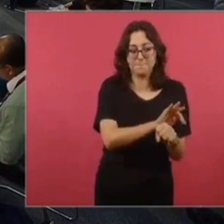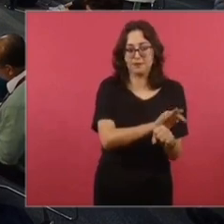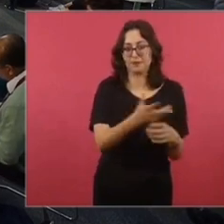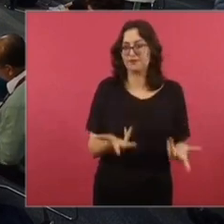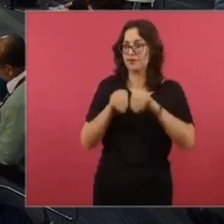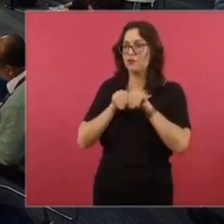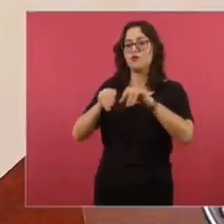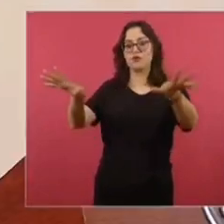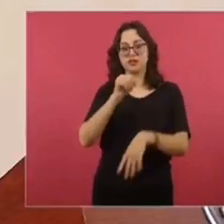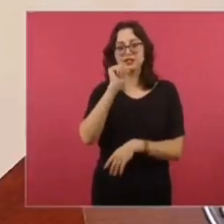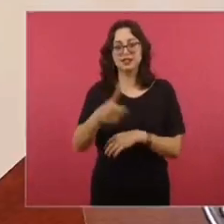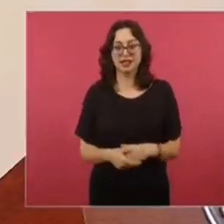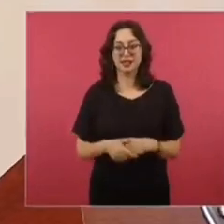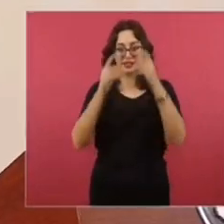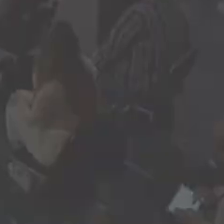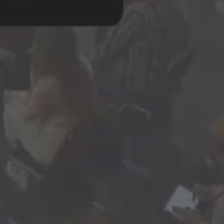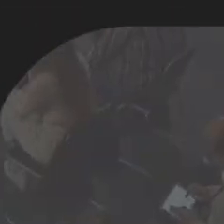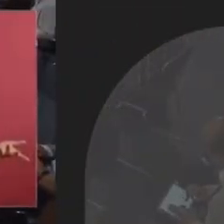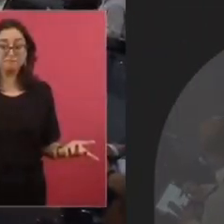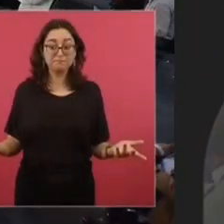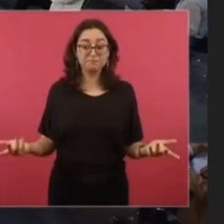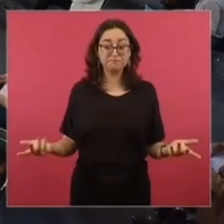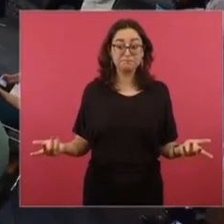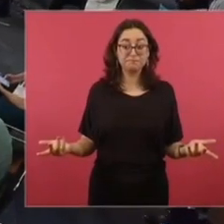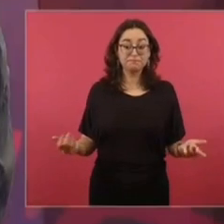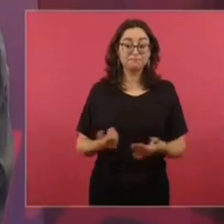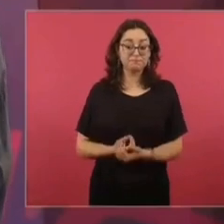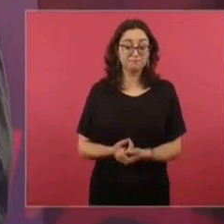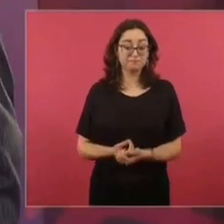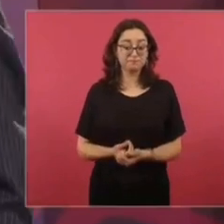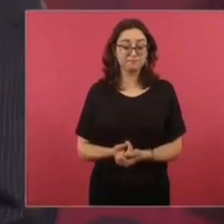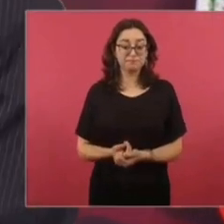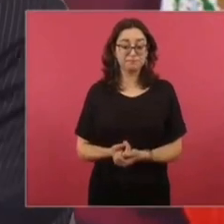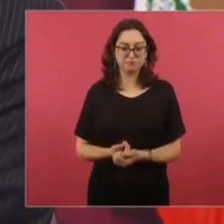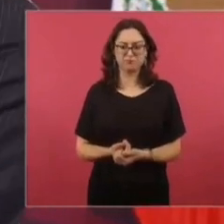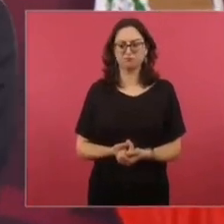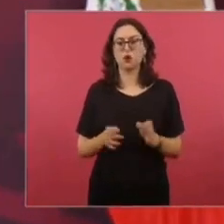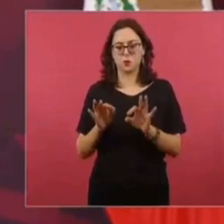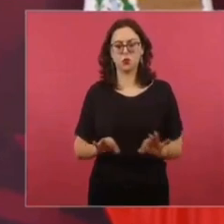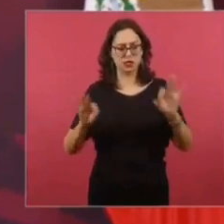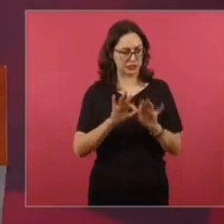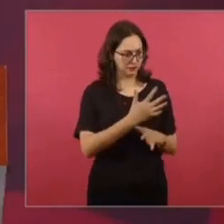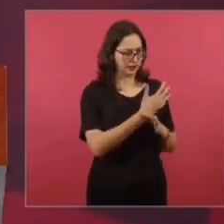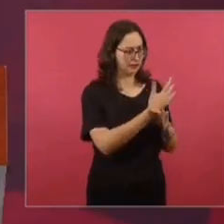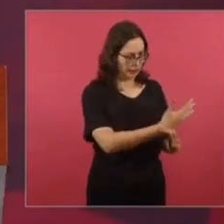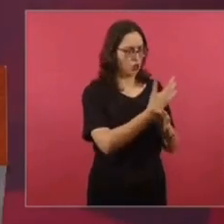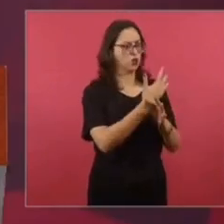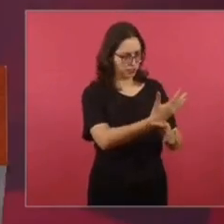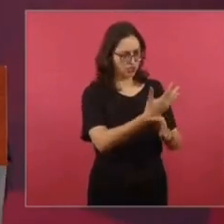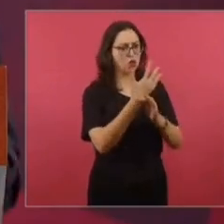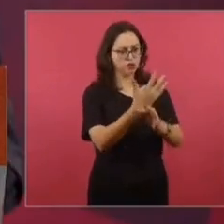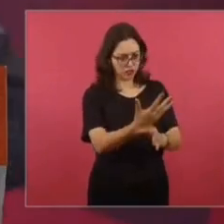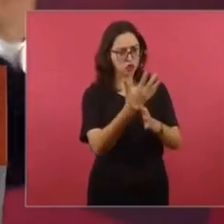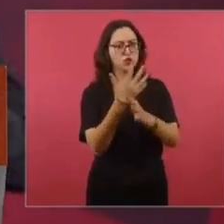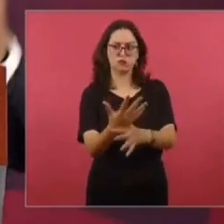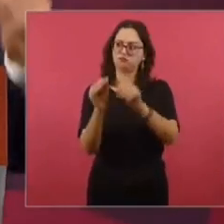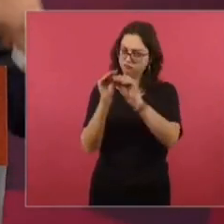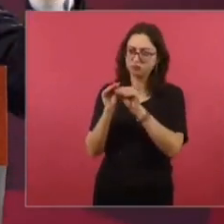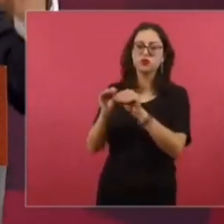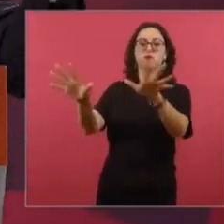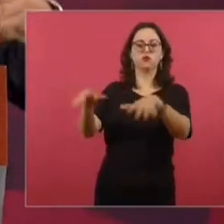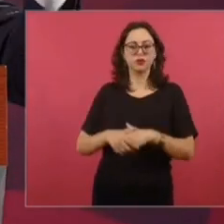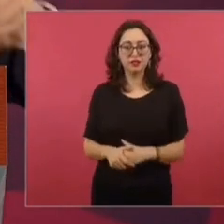manipulación, que no de información. Es importante que todo eso se dé a conocer. Porque si